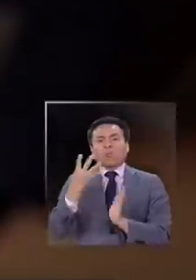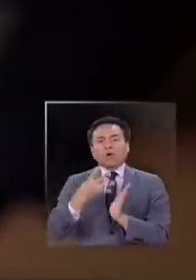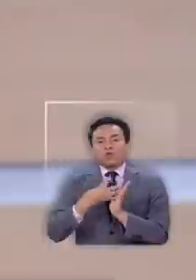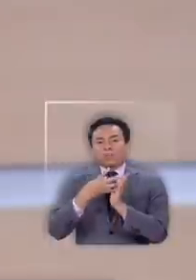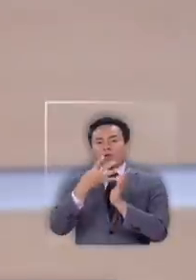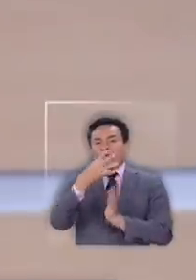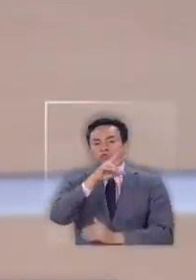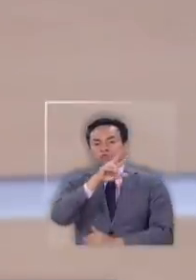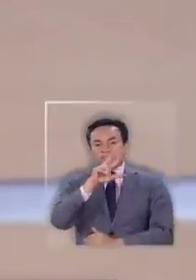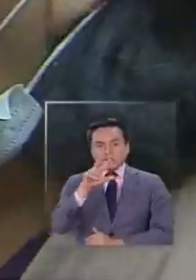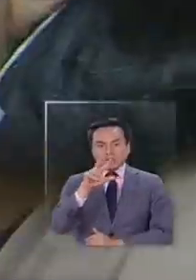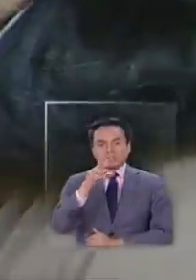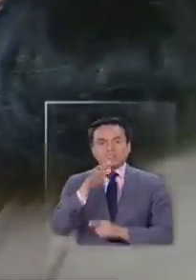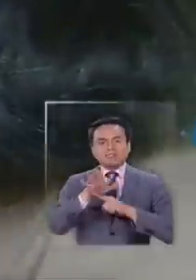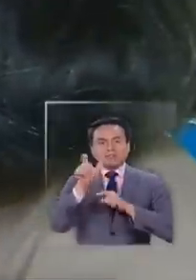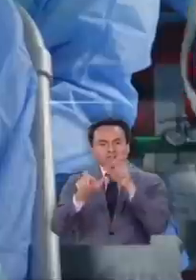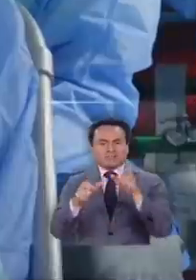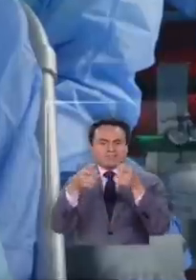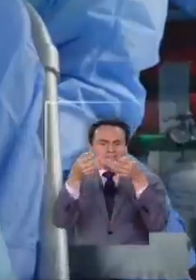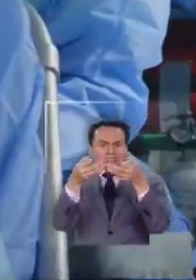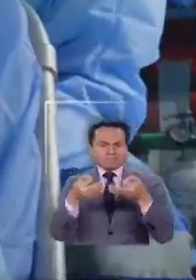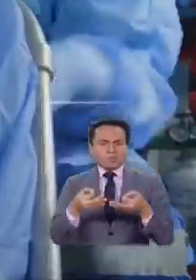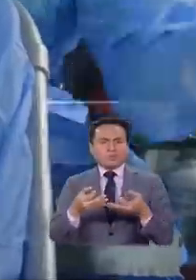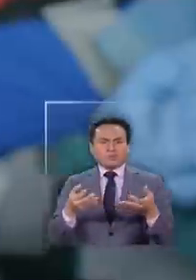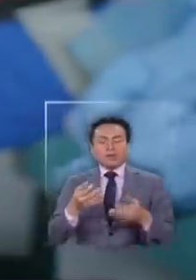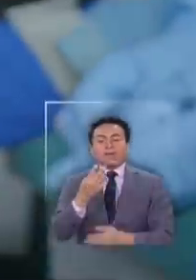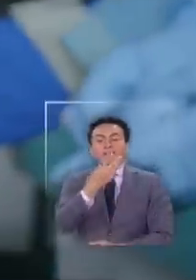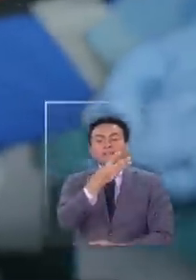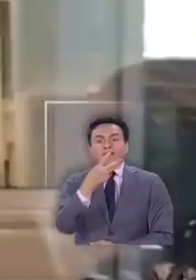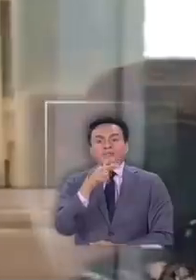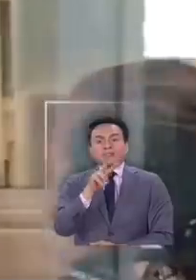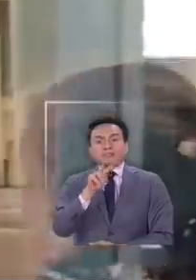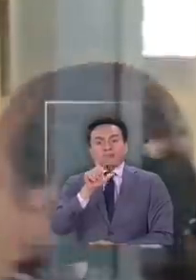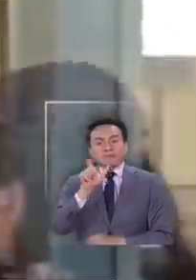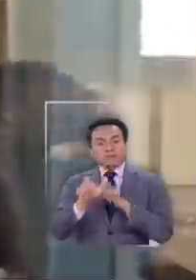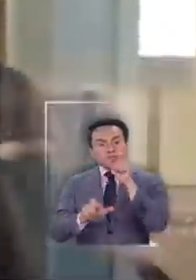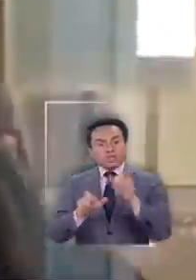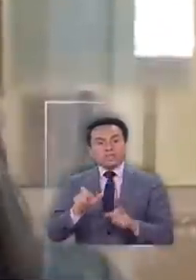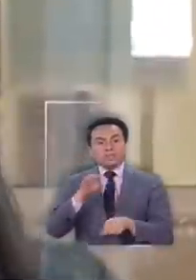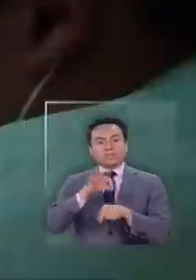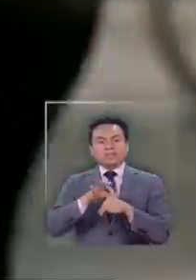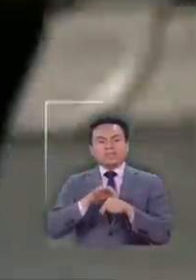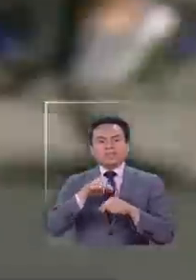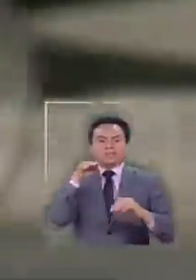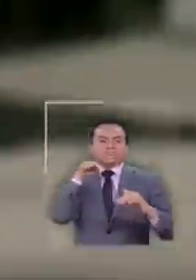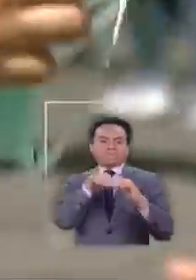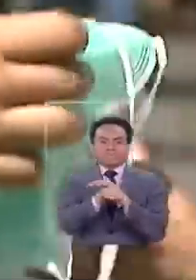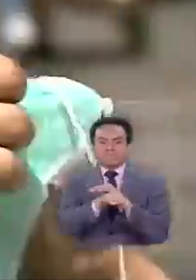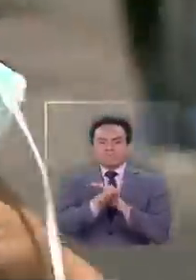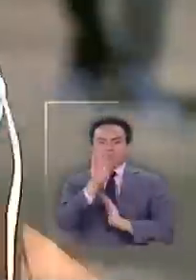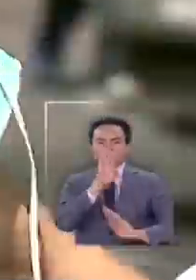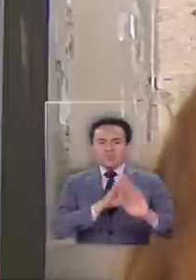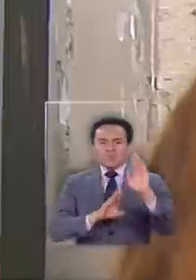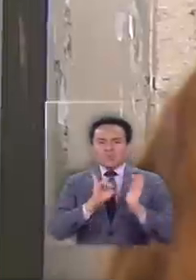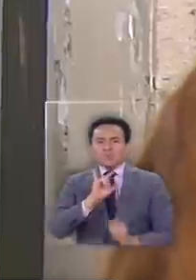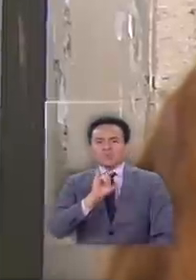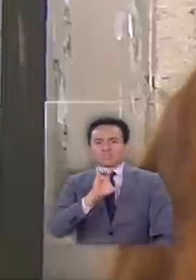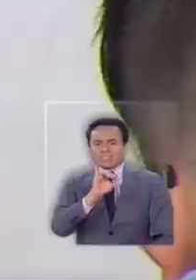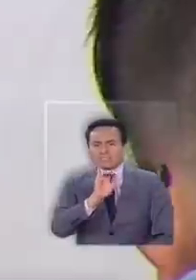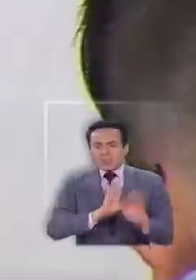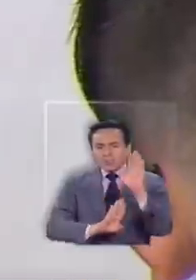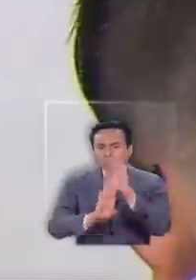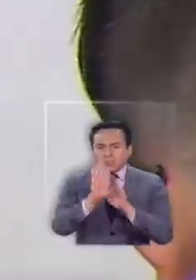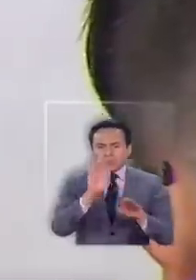.815. Hay 327 pacientes internados en unidades de cuidados intensivos